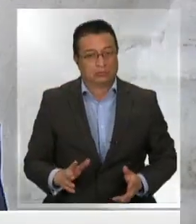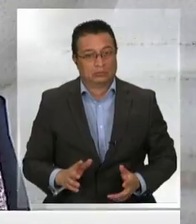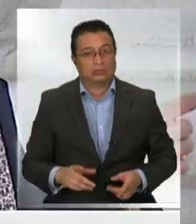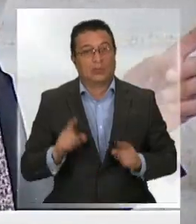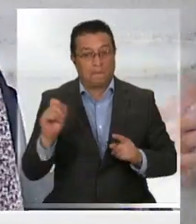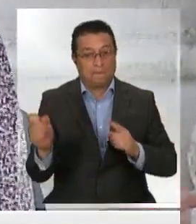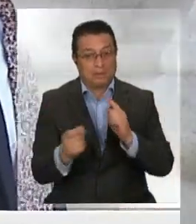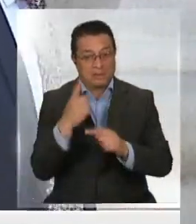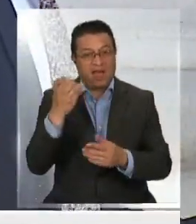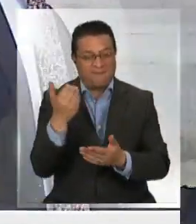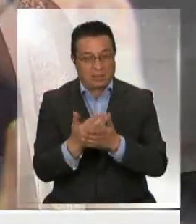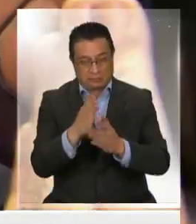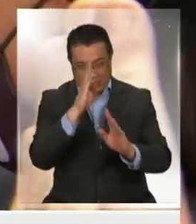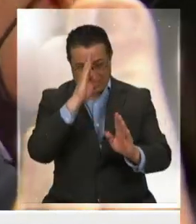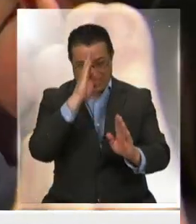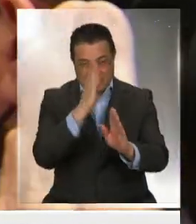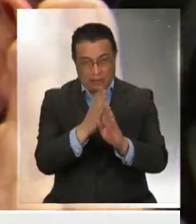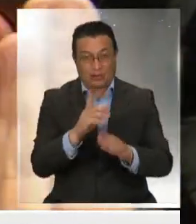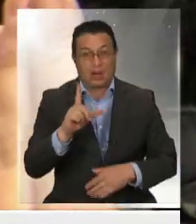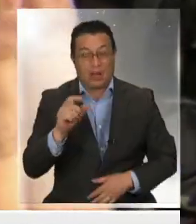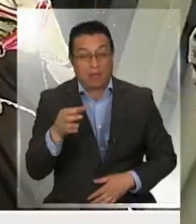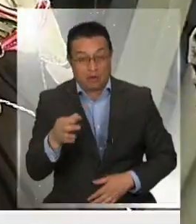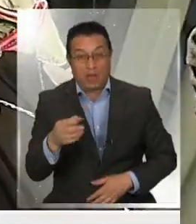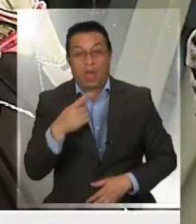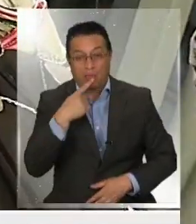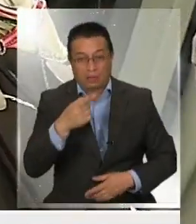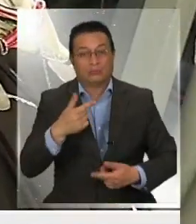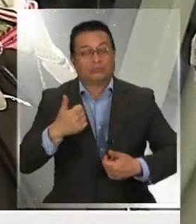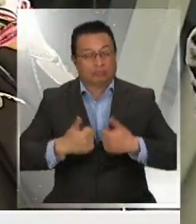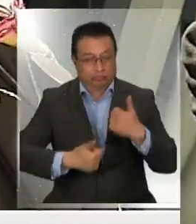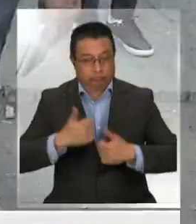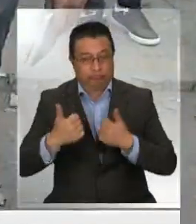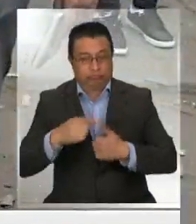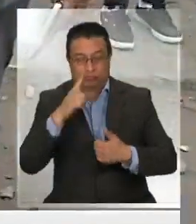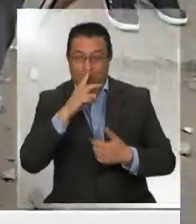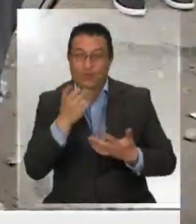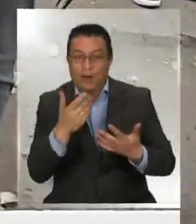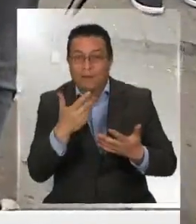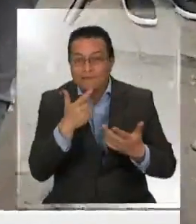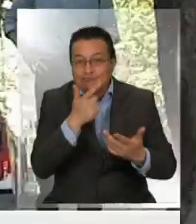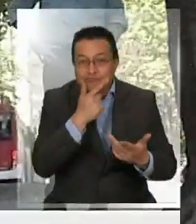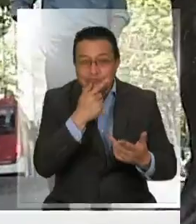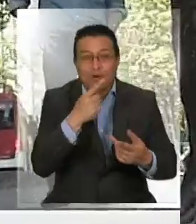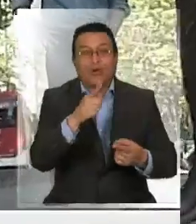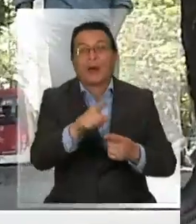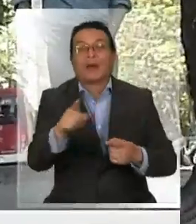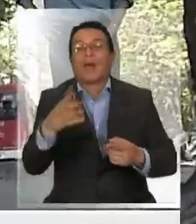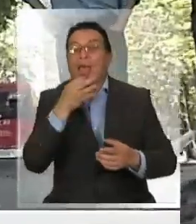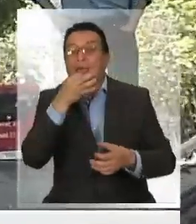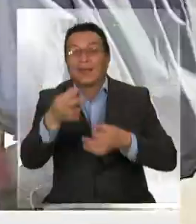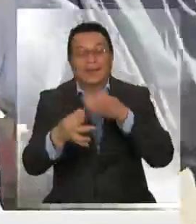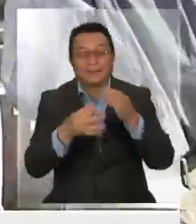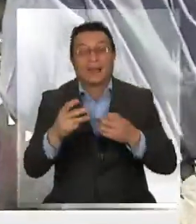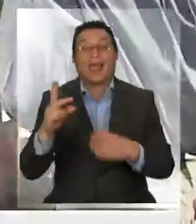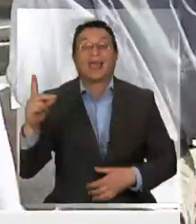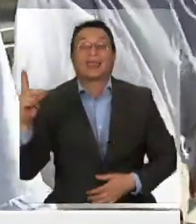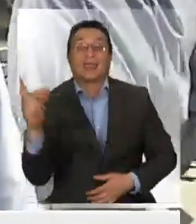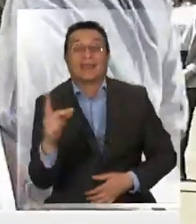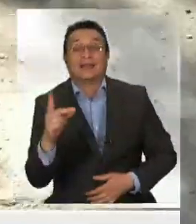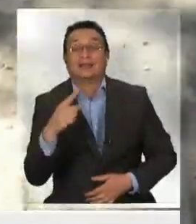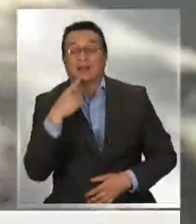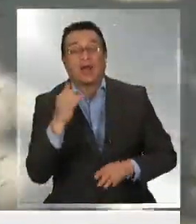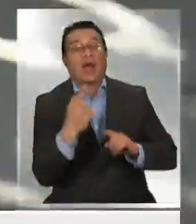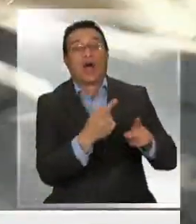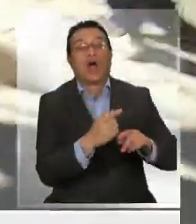de manera tan directa, la moneda entró a la carrera presidencial haciendo eco a los emplazamientos de los candidatos de la derecha a la